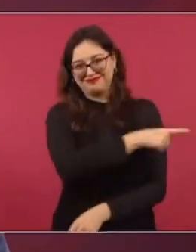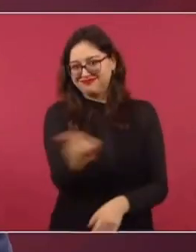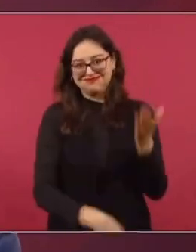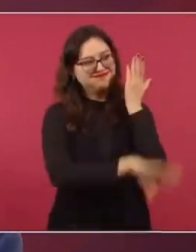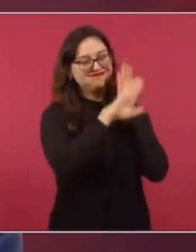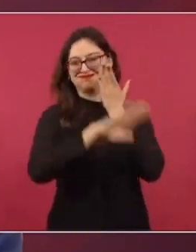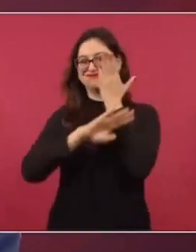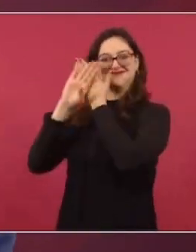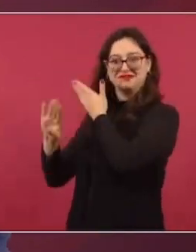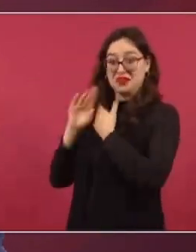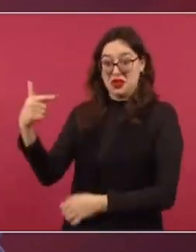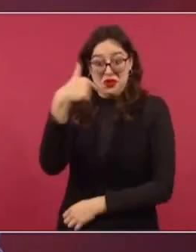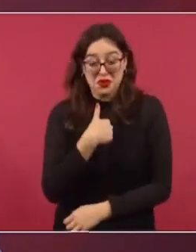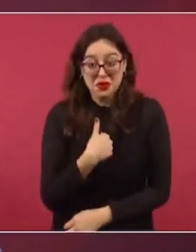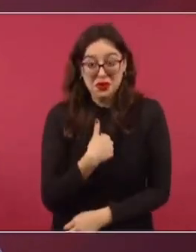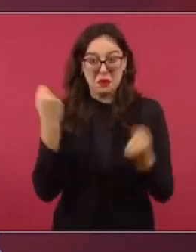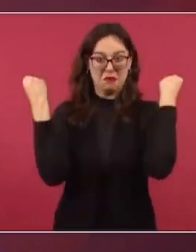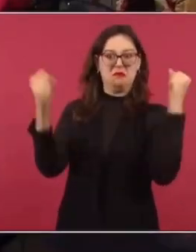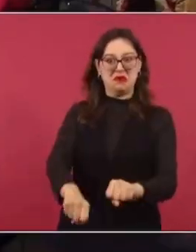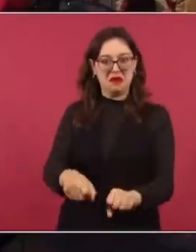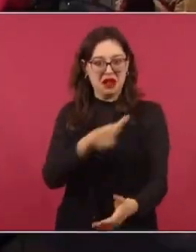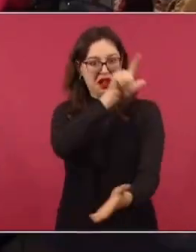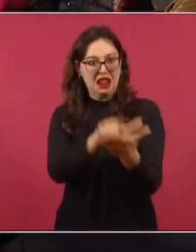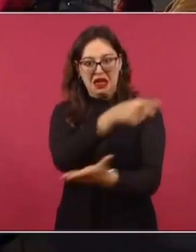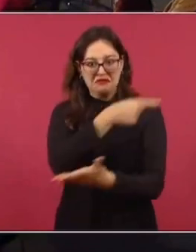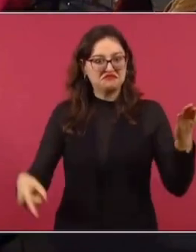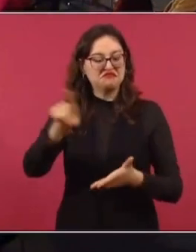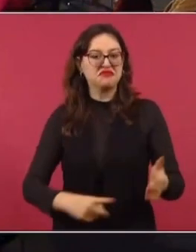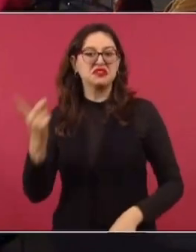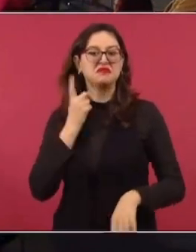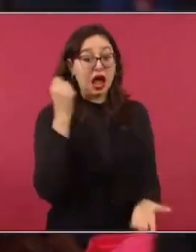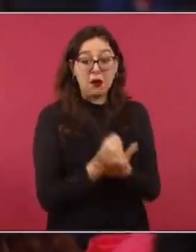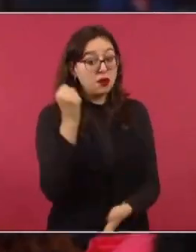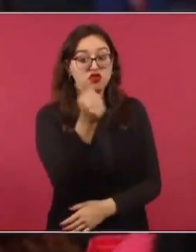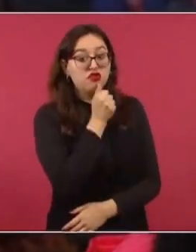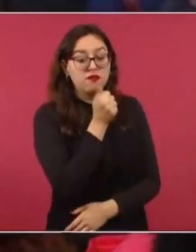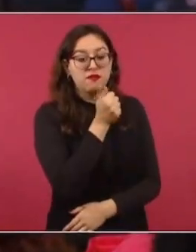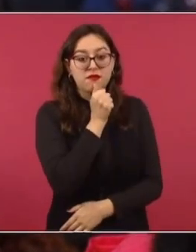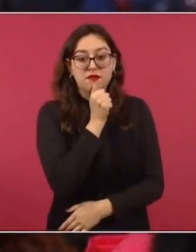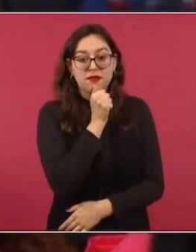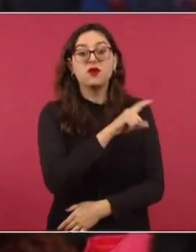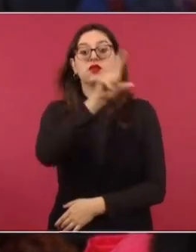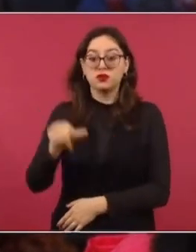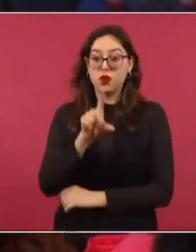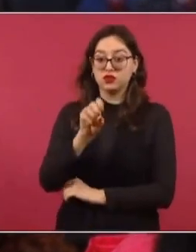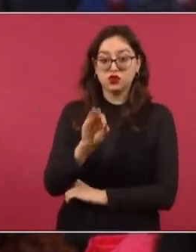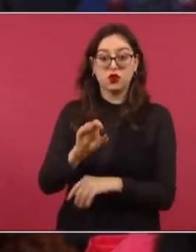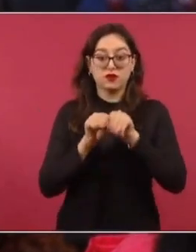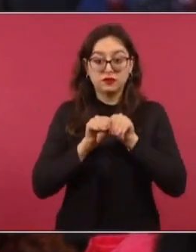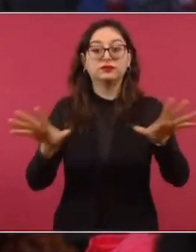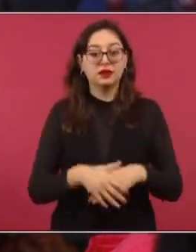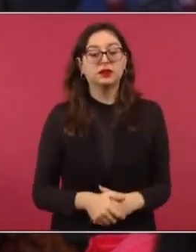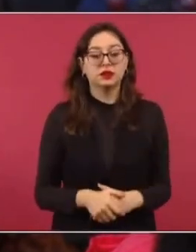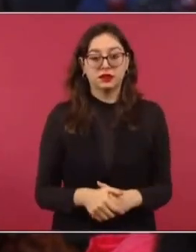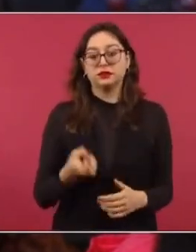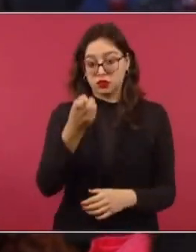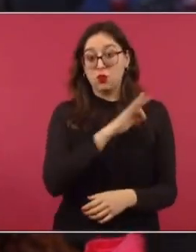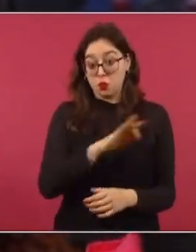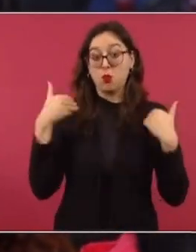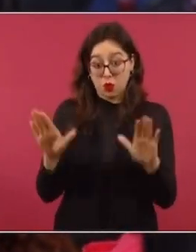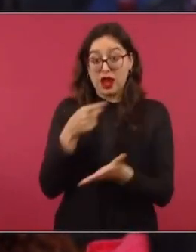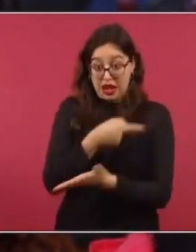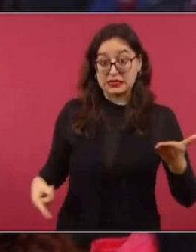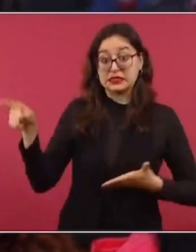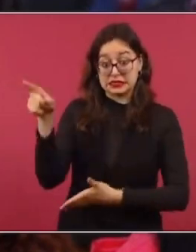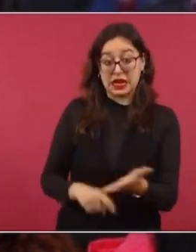de dictador. Presidente, pero la ley no ha sido aprobada, y después publicada por usted, bueno, por el Ejecutivo Federal, y es el momento en que usted podría